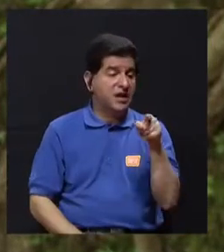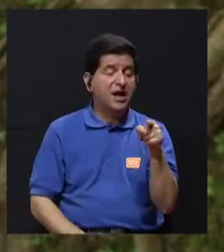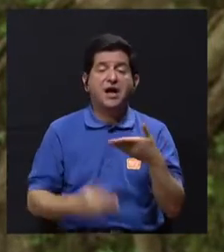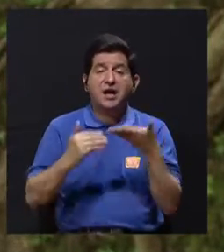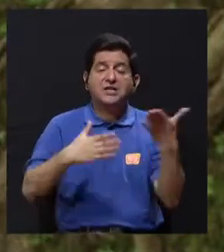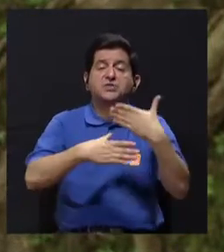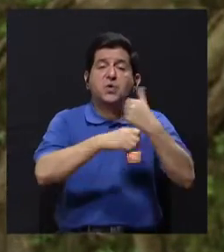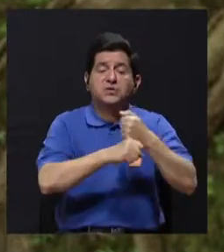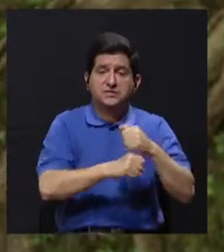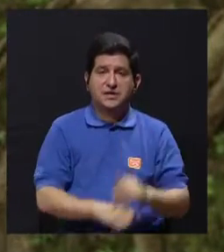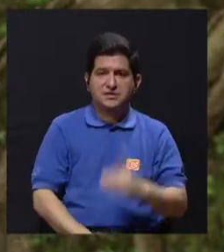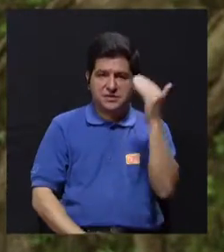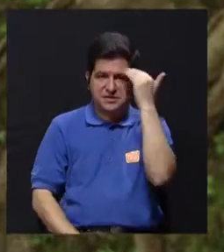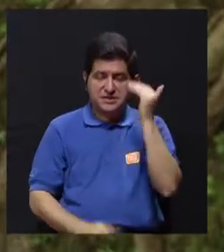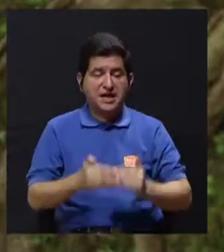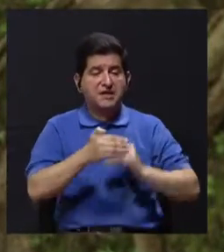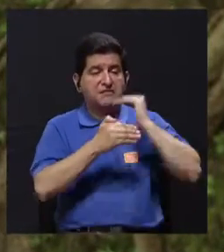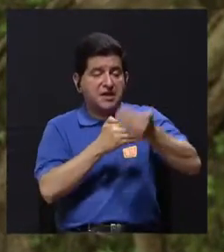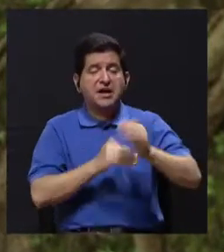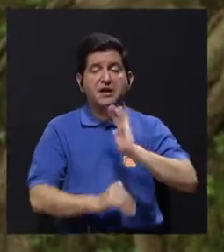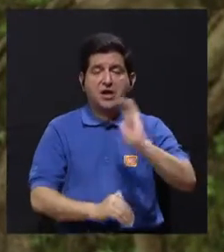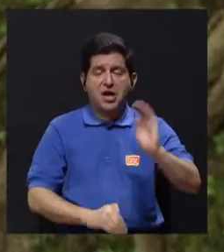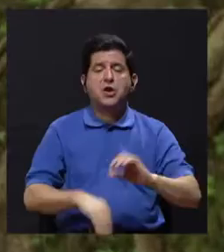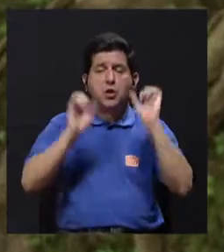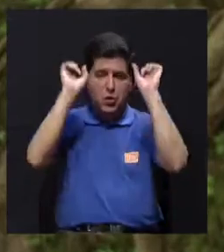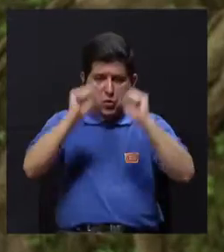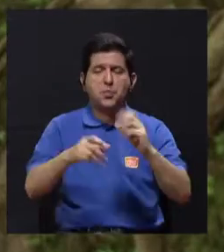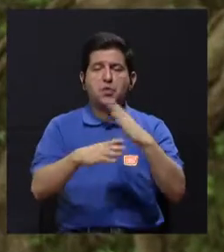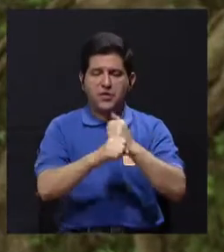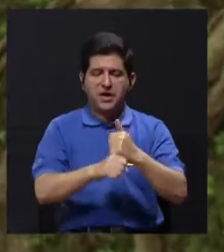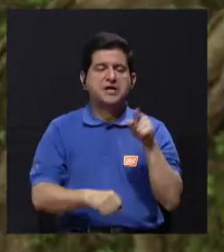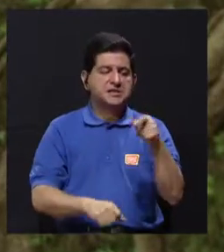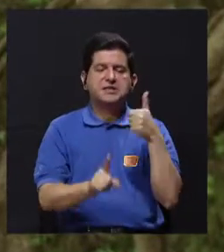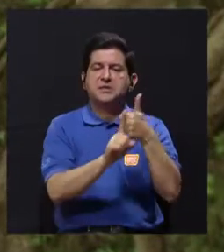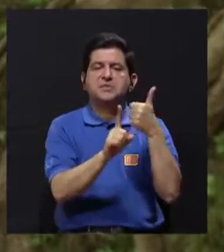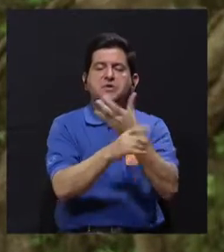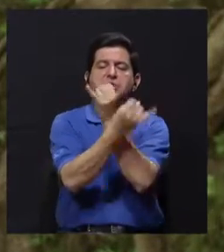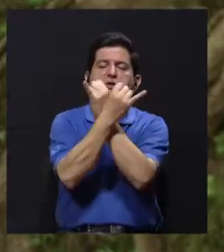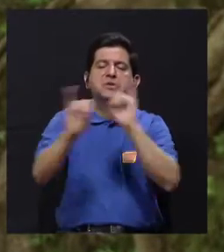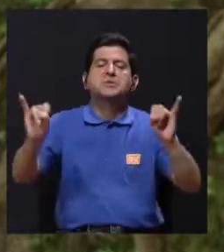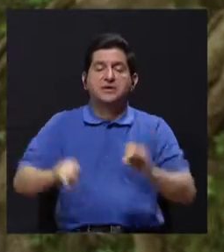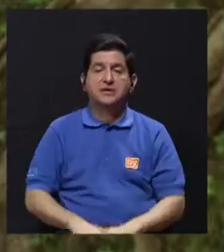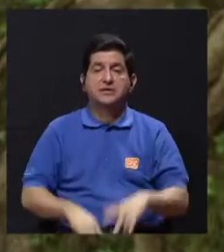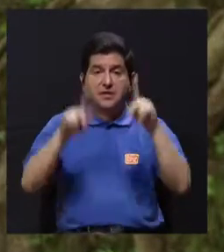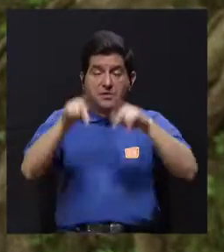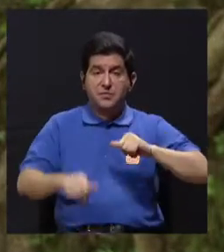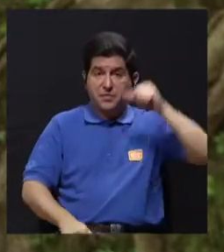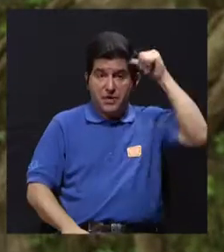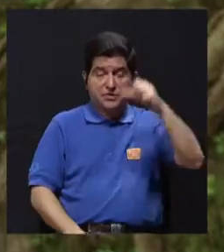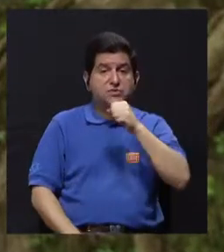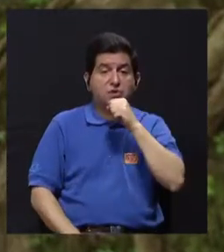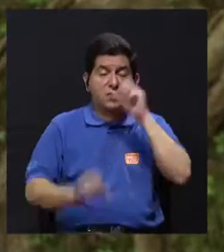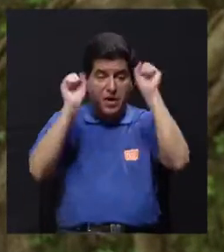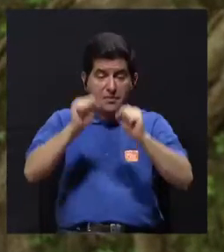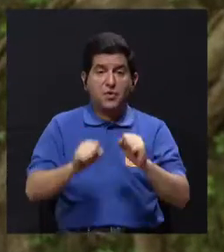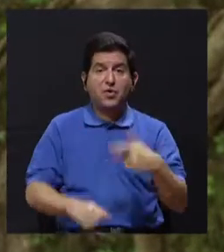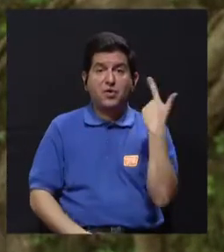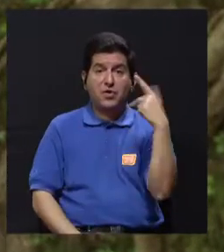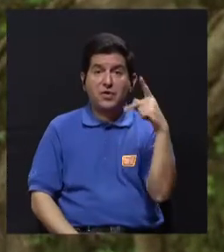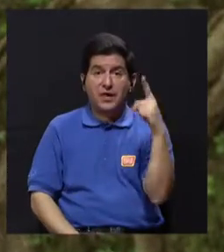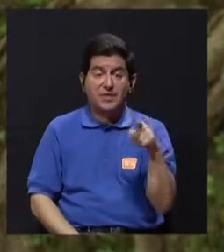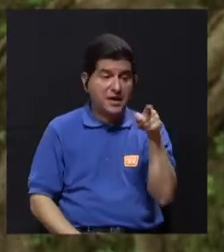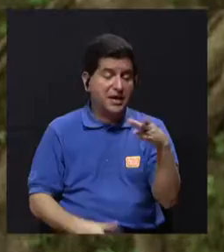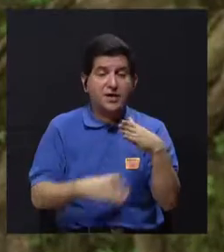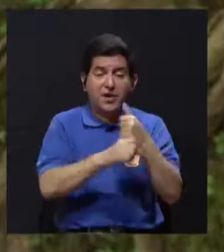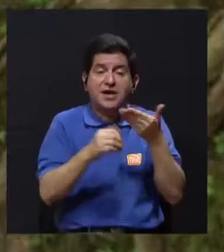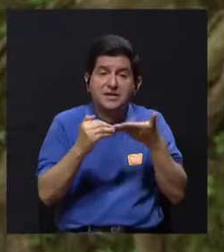hacerle las cosas usualmente y sabe que con el paso del tiempo el niño va a recuperar eso y lo va a hacer y va a ser independiente. Con una persona mayor nosotros podemos correr